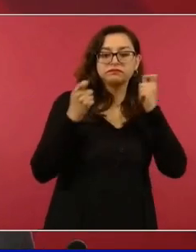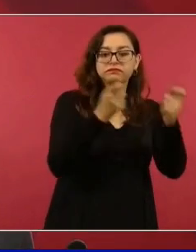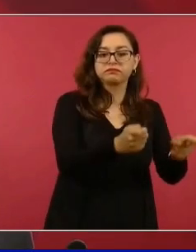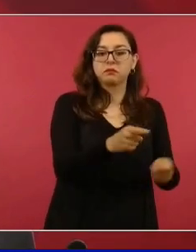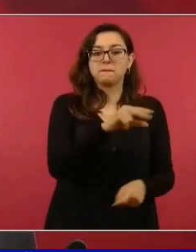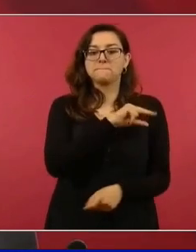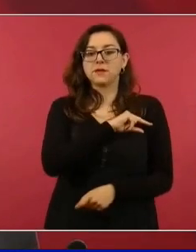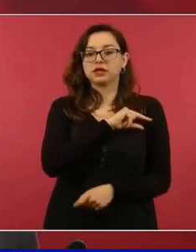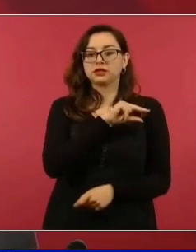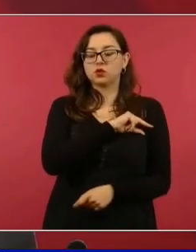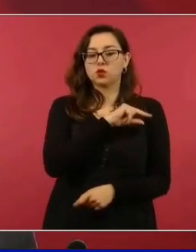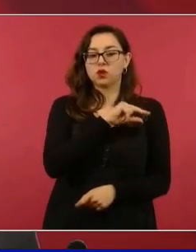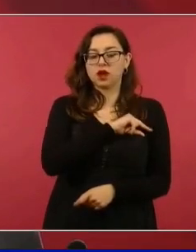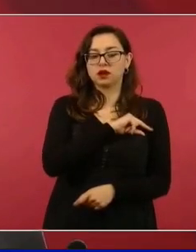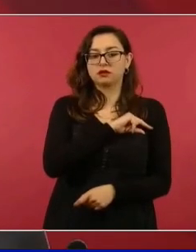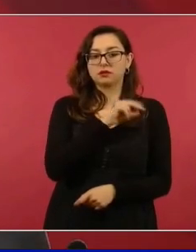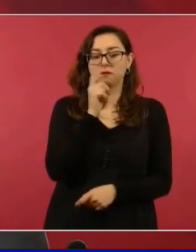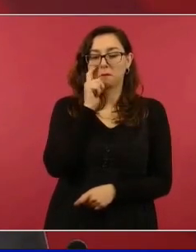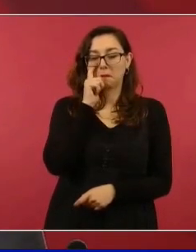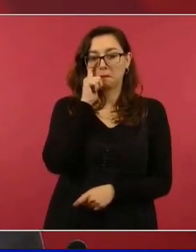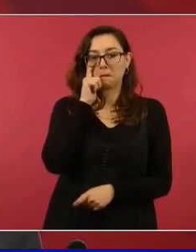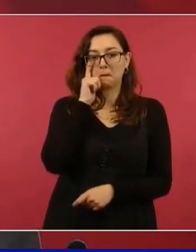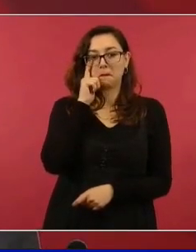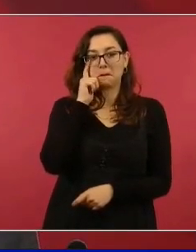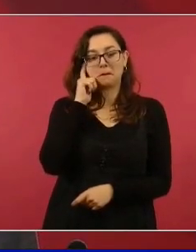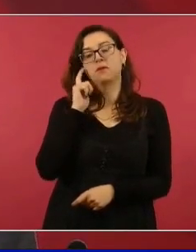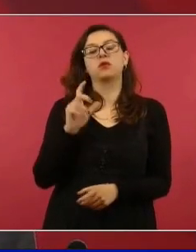privatizado.